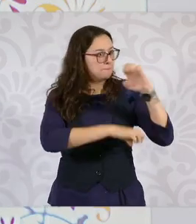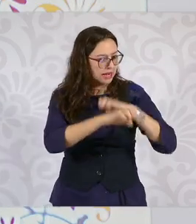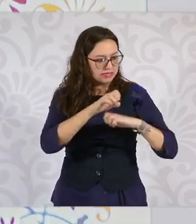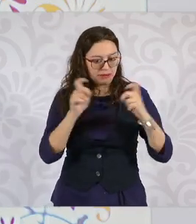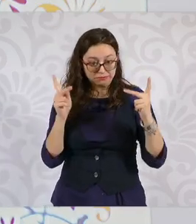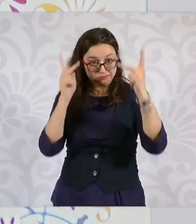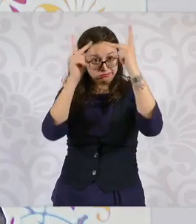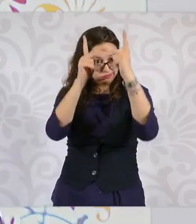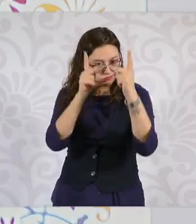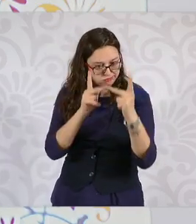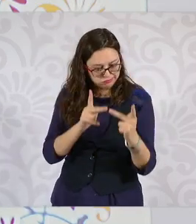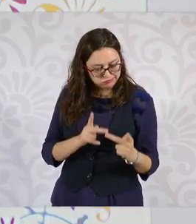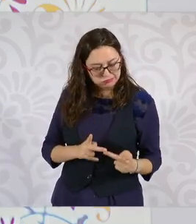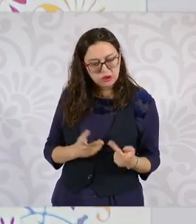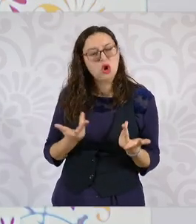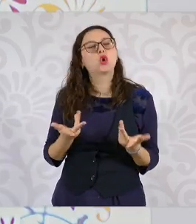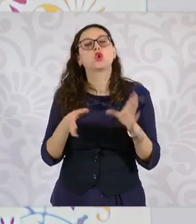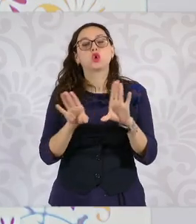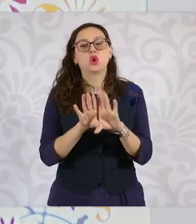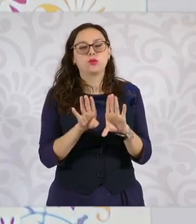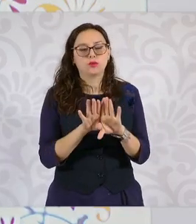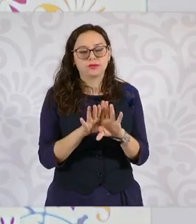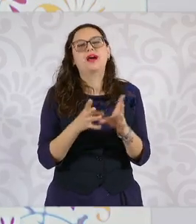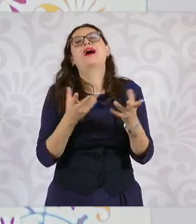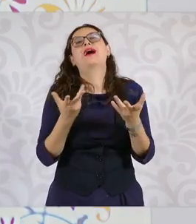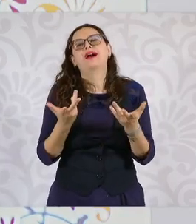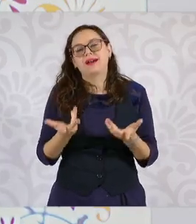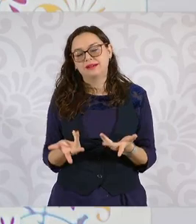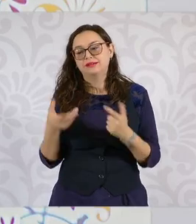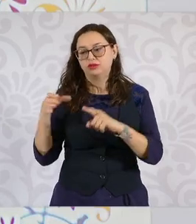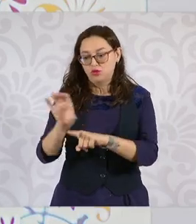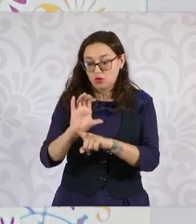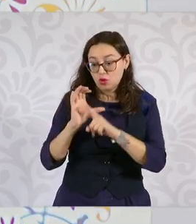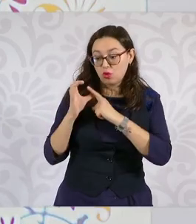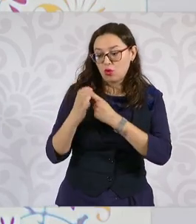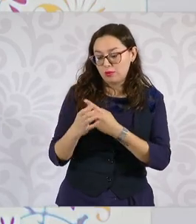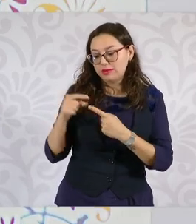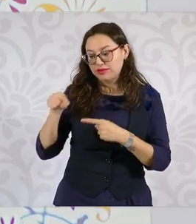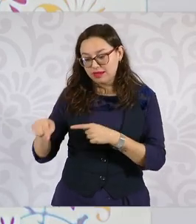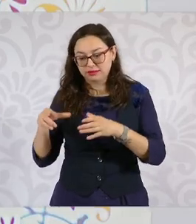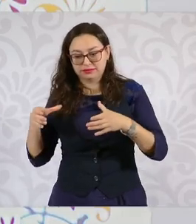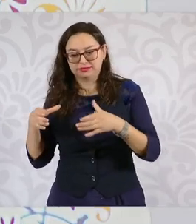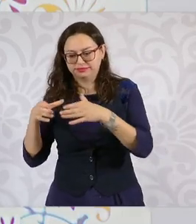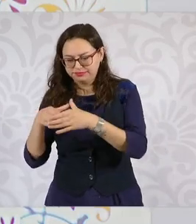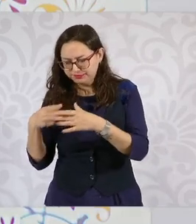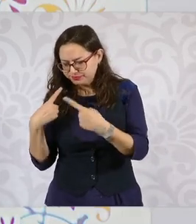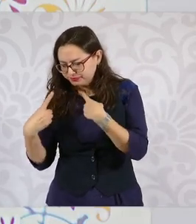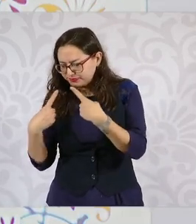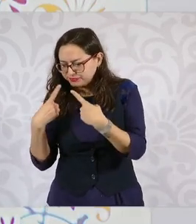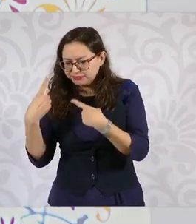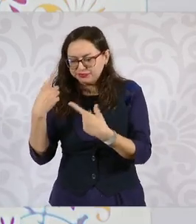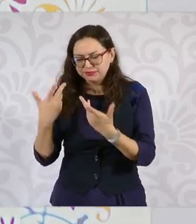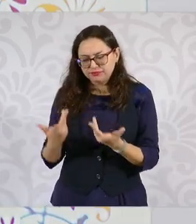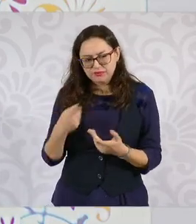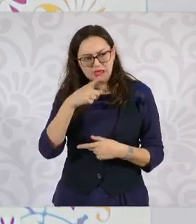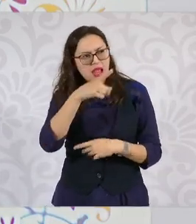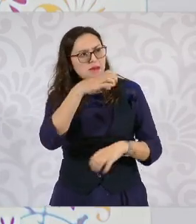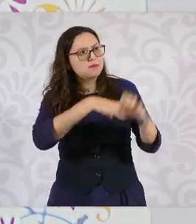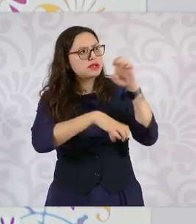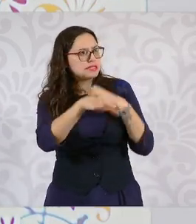Entonces, el objetivo es decir, ¿en dónde es mejor que invierta una empresa que utiliza mucha agua?